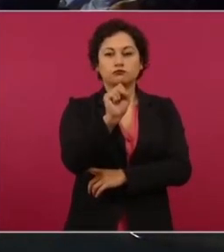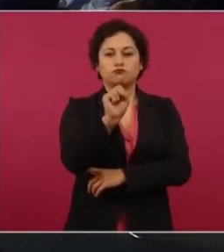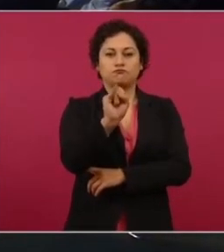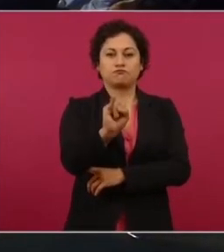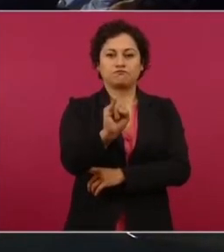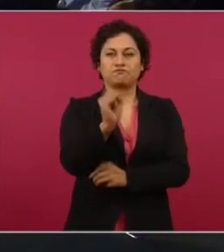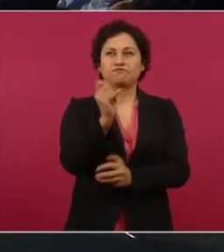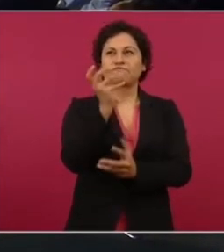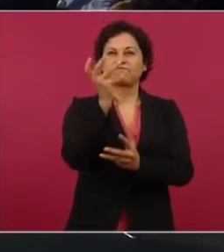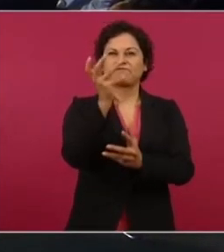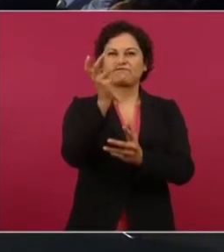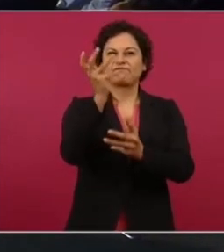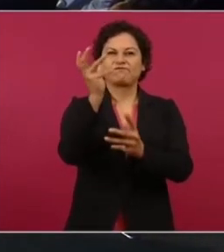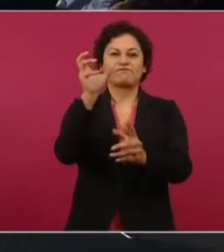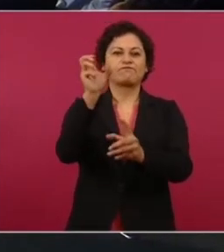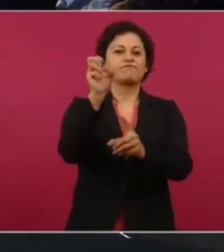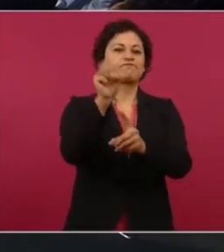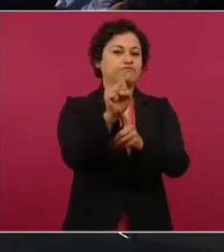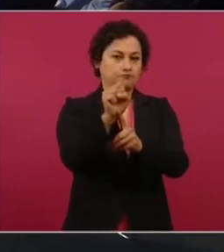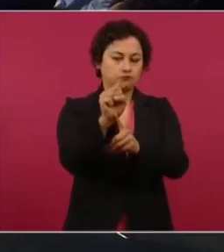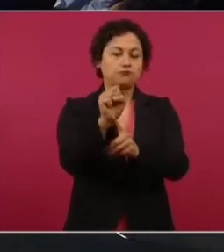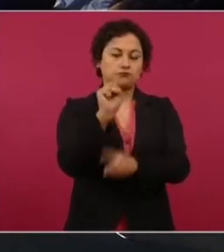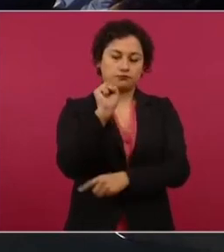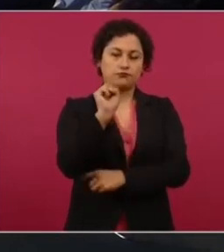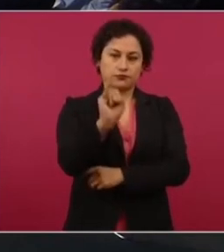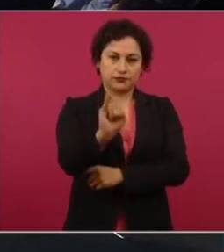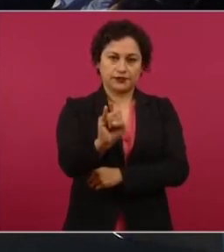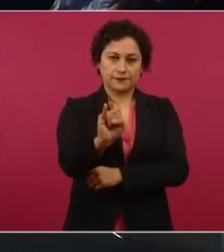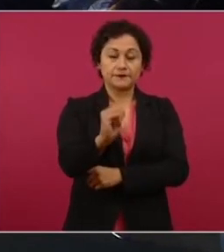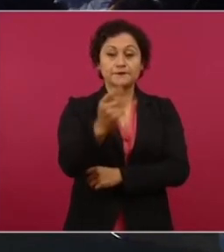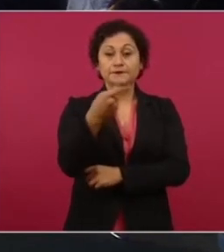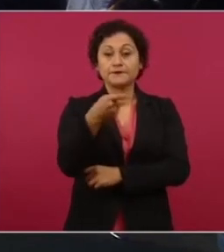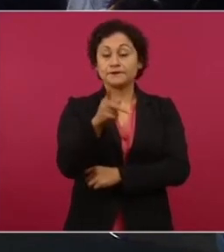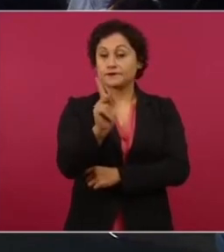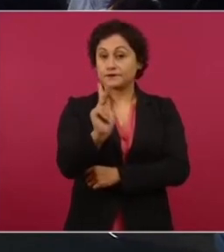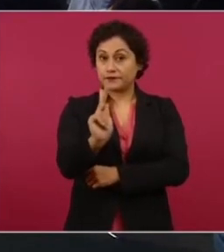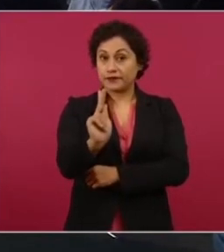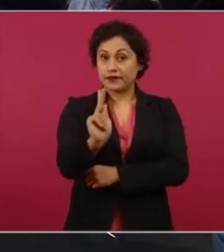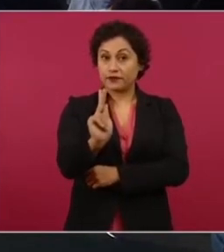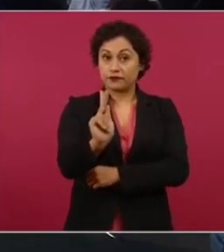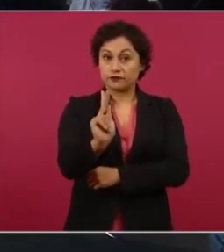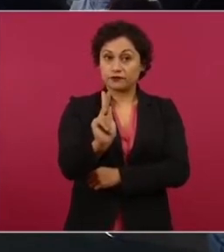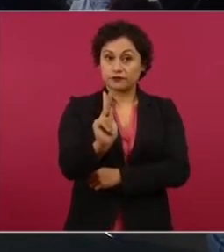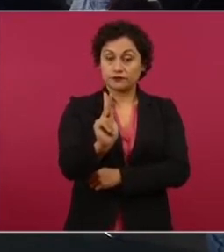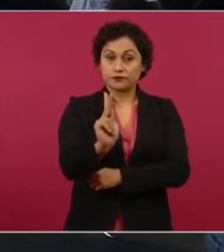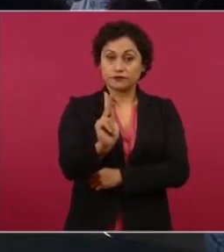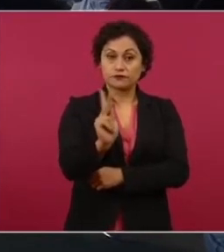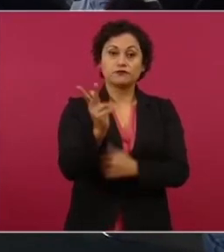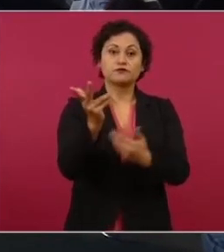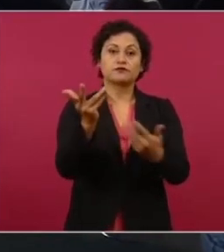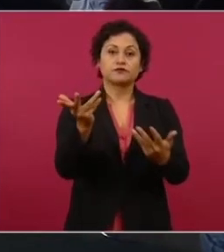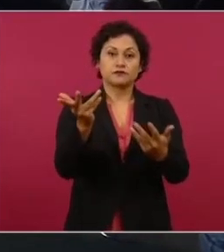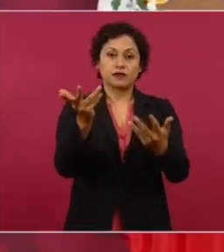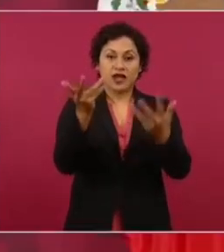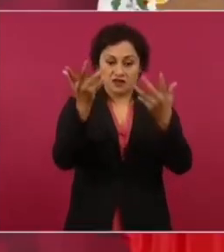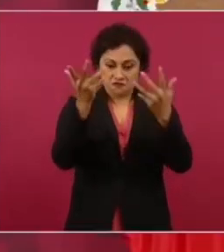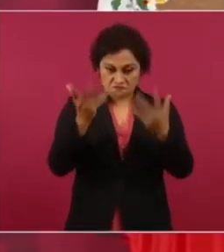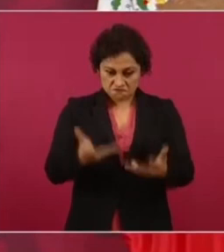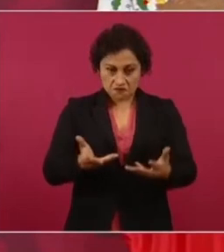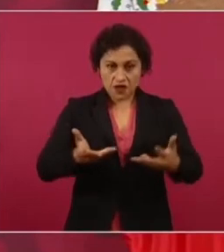pero ¿qué podemos lograr?